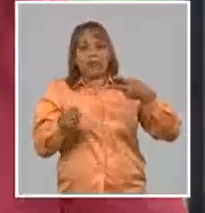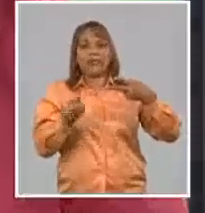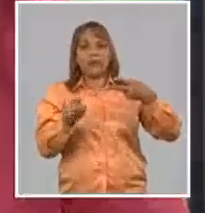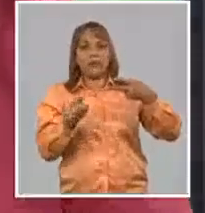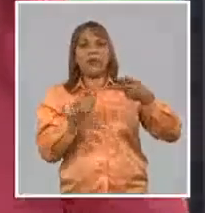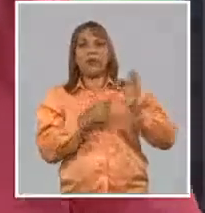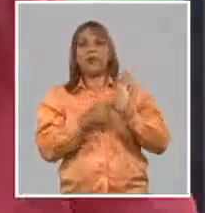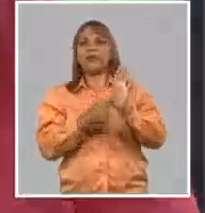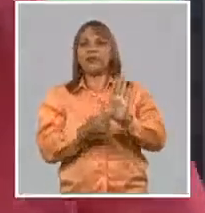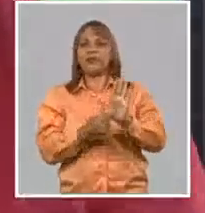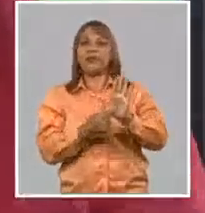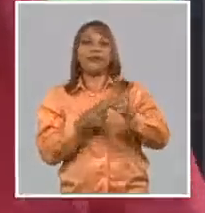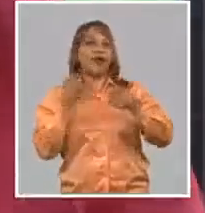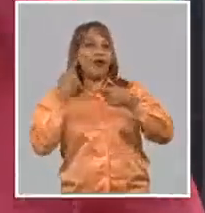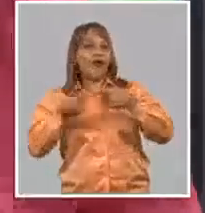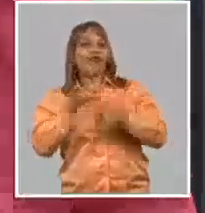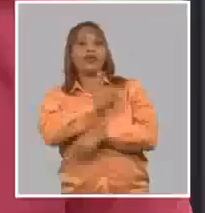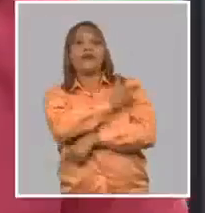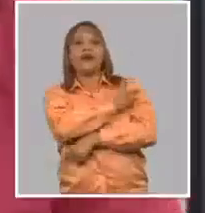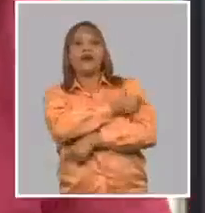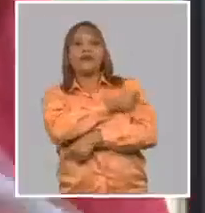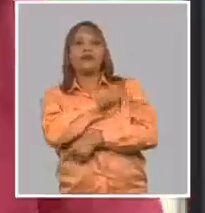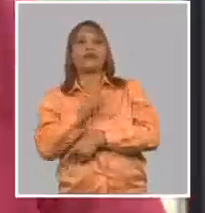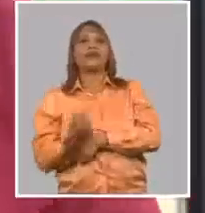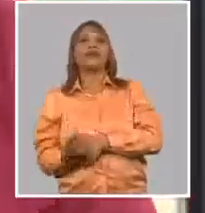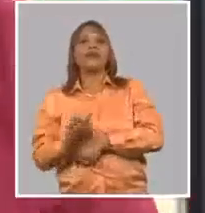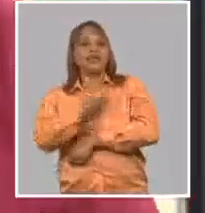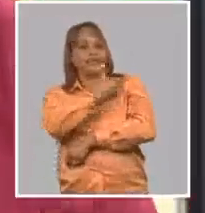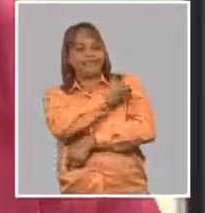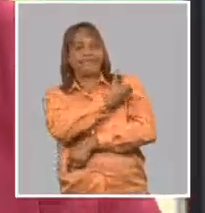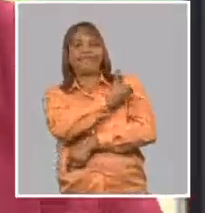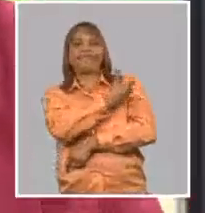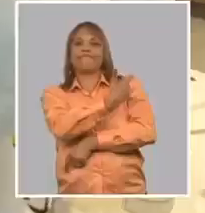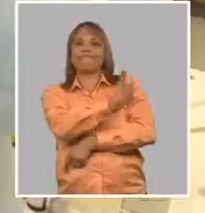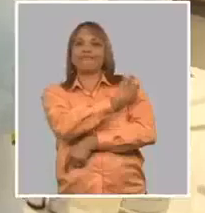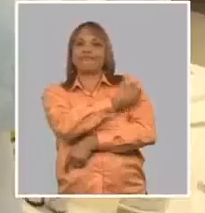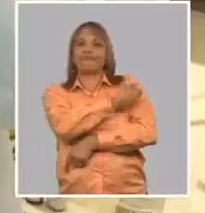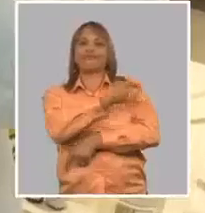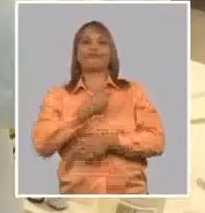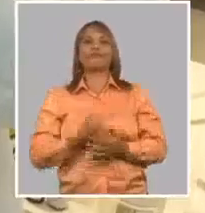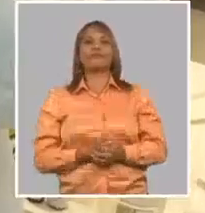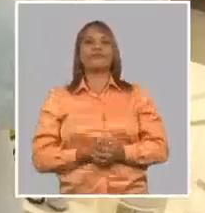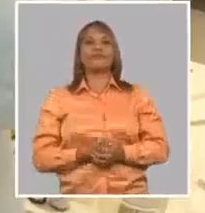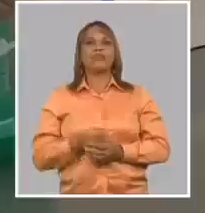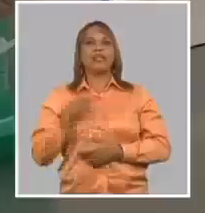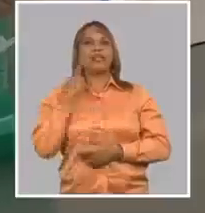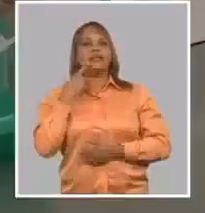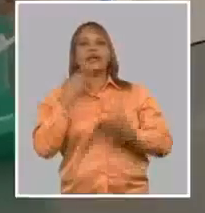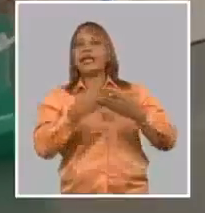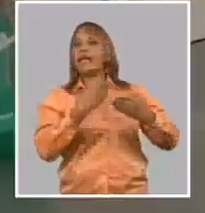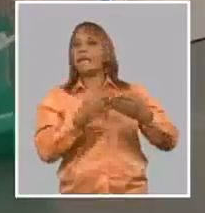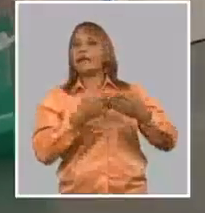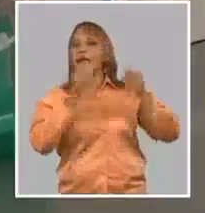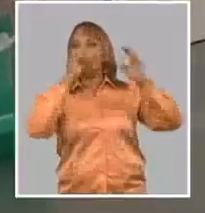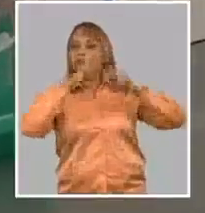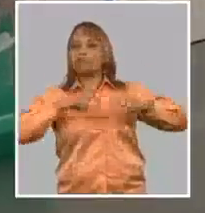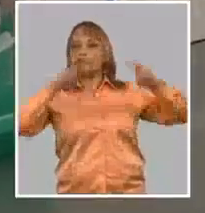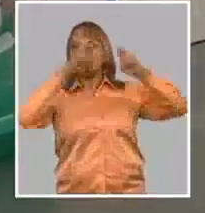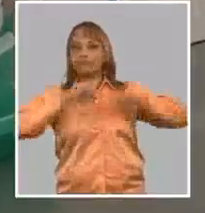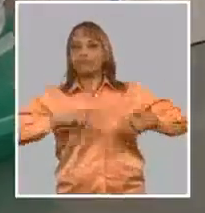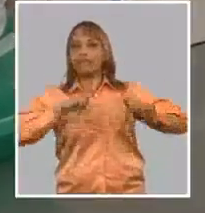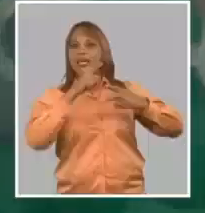el segundo candidato que es la administración intramuscular. Los ensayos clínicos de estos dos